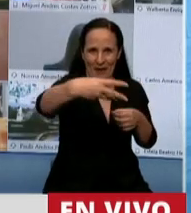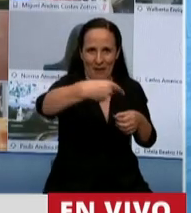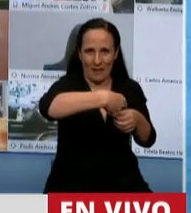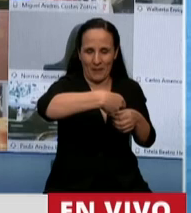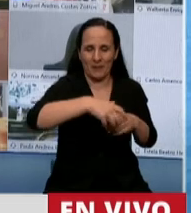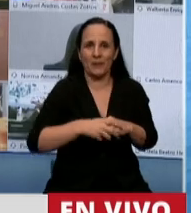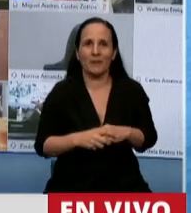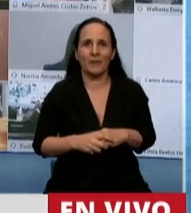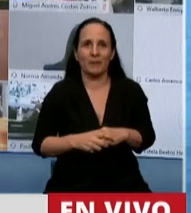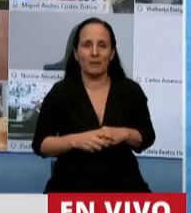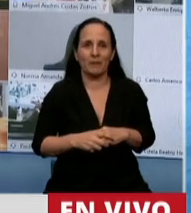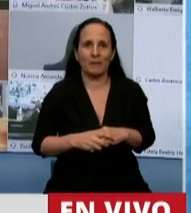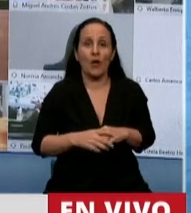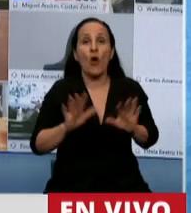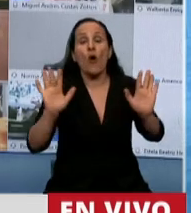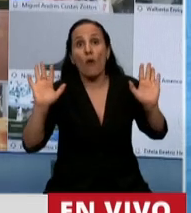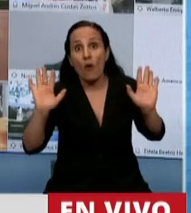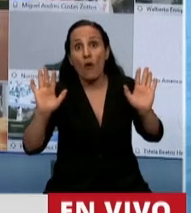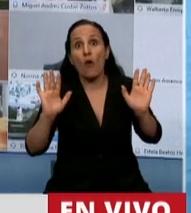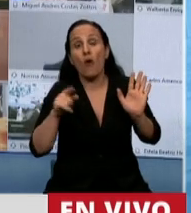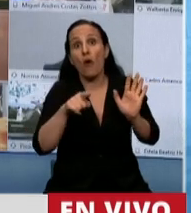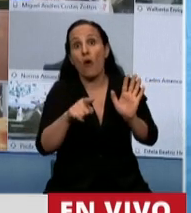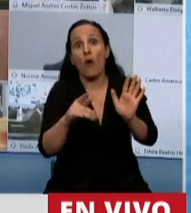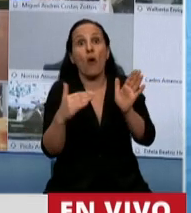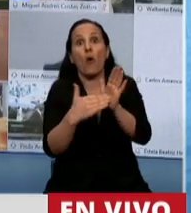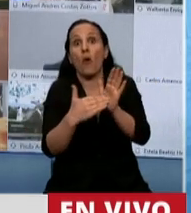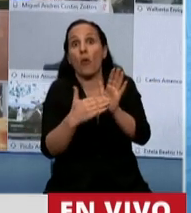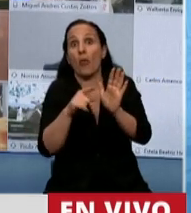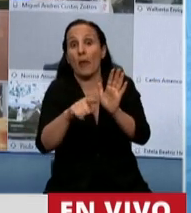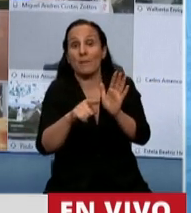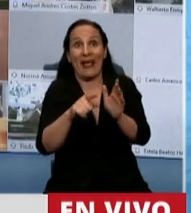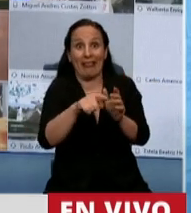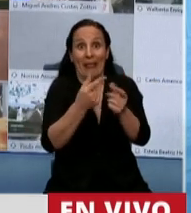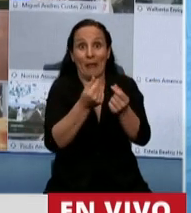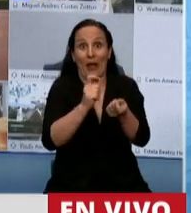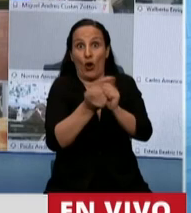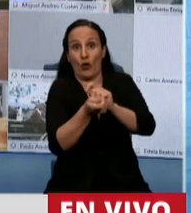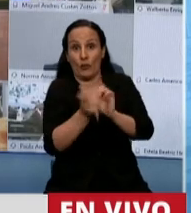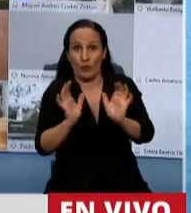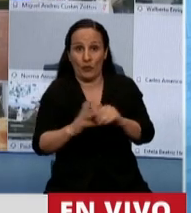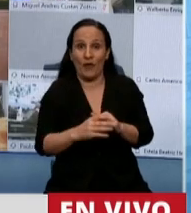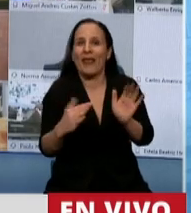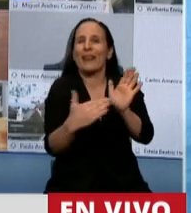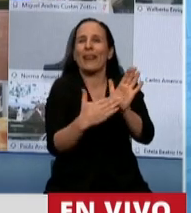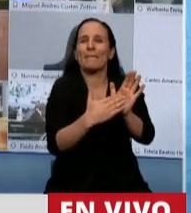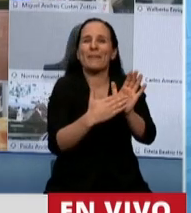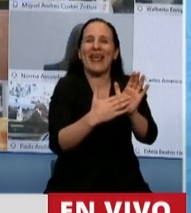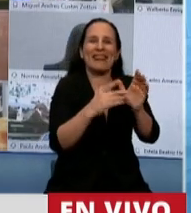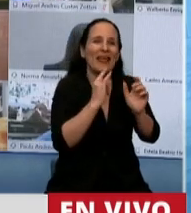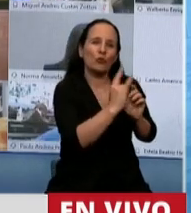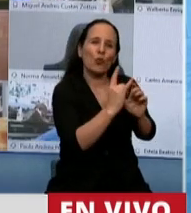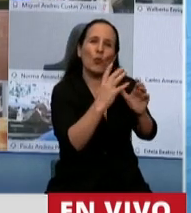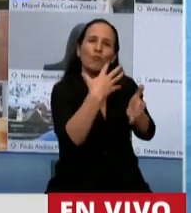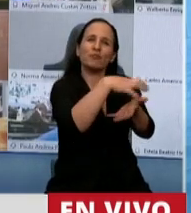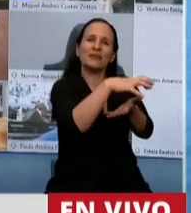o el que eventualmente lo sustituya. De acuerdo a la información de la Secretaría de